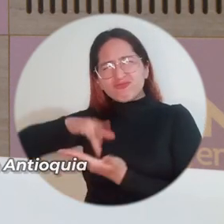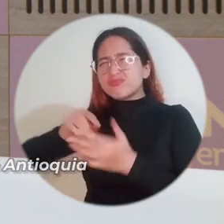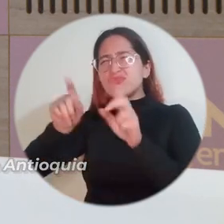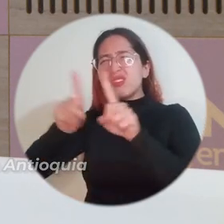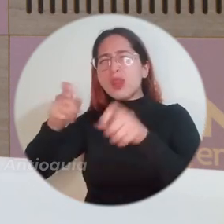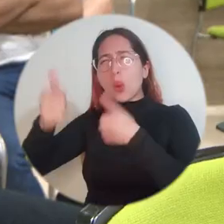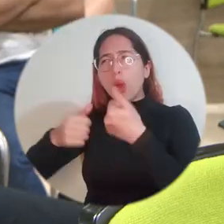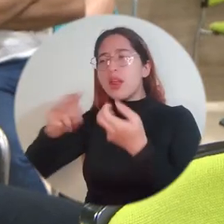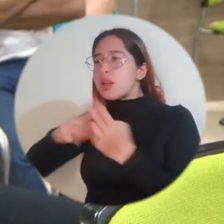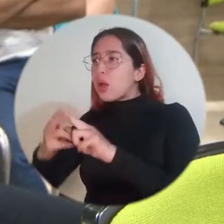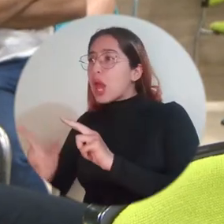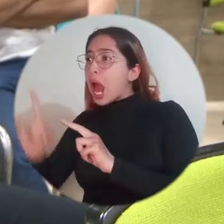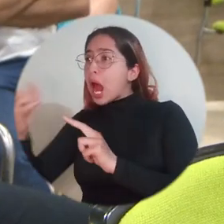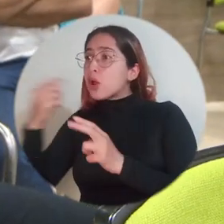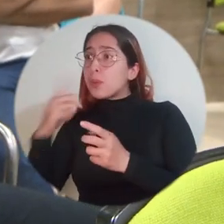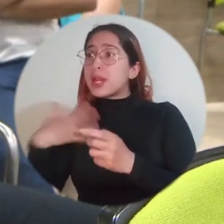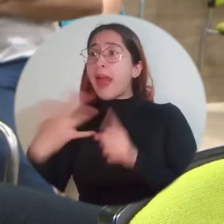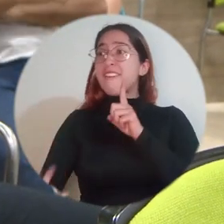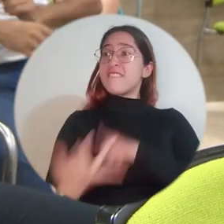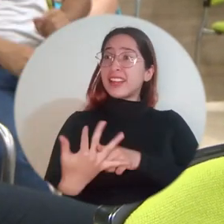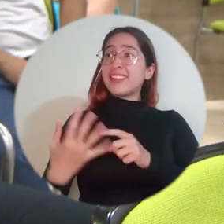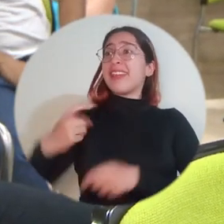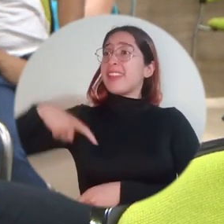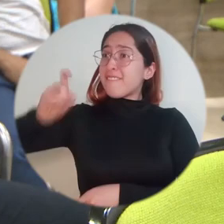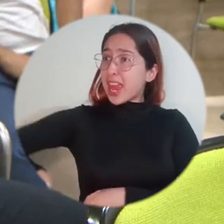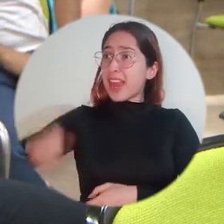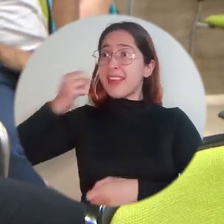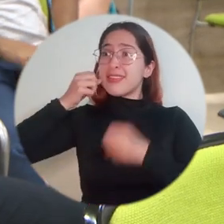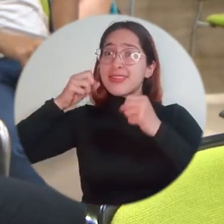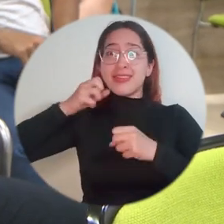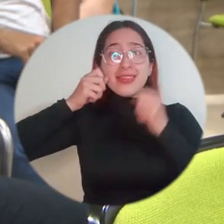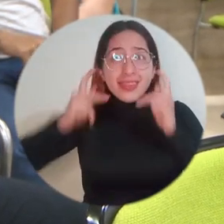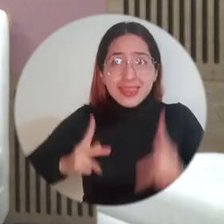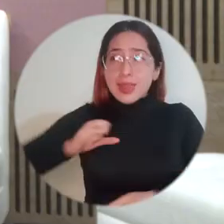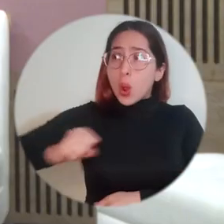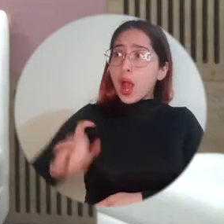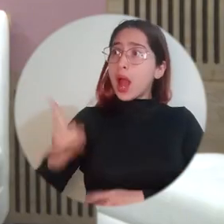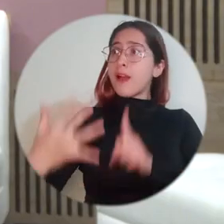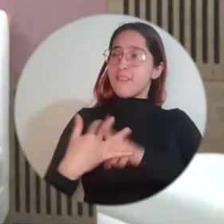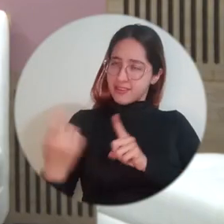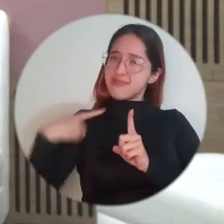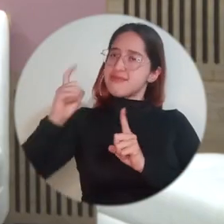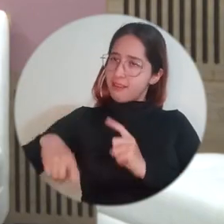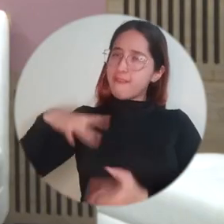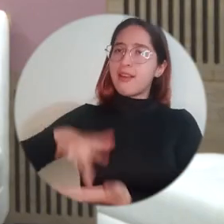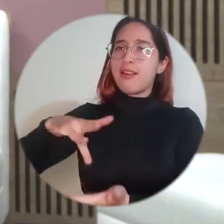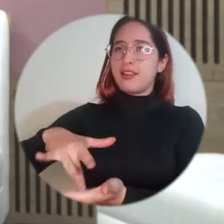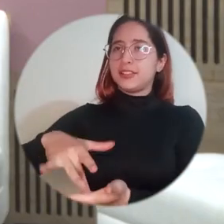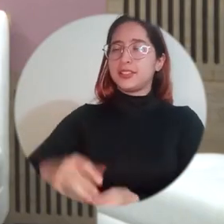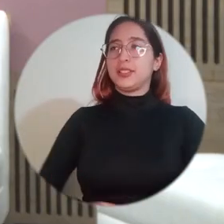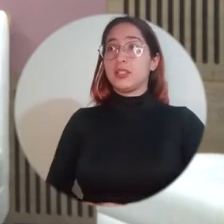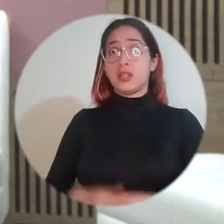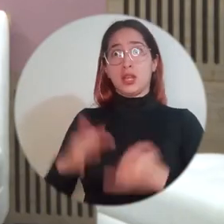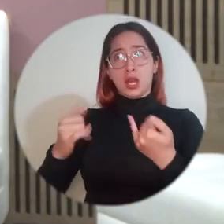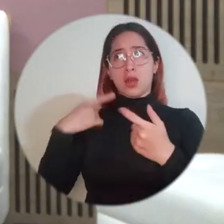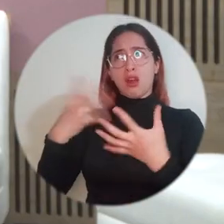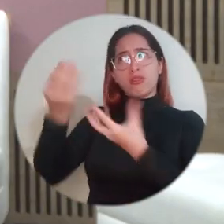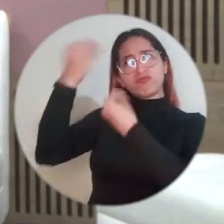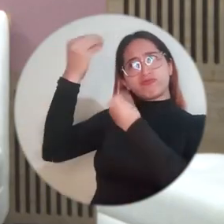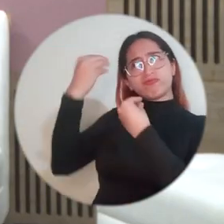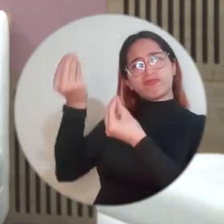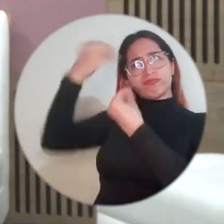que ver con temas que lo incumben, sus derechos y sus deberes. Bueno, sin duda alguna fue una experiencia bastante